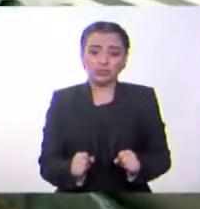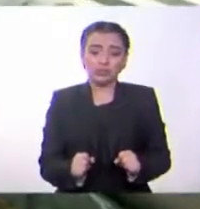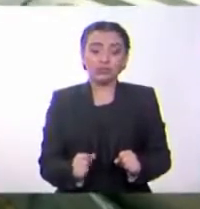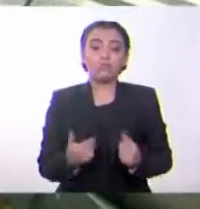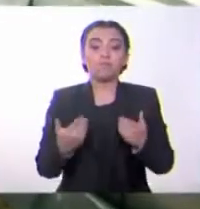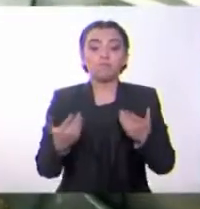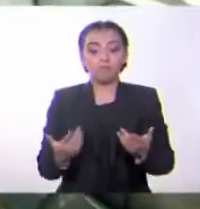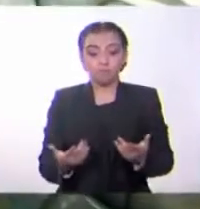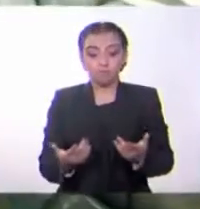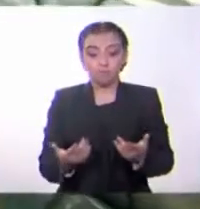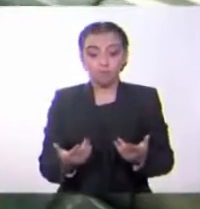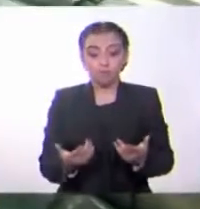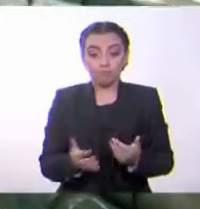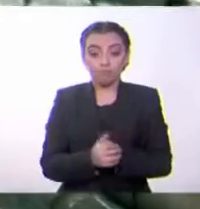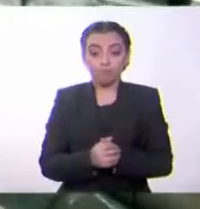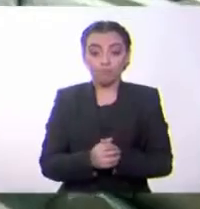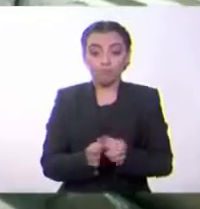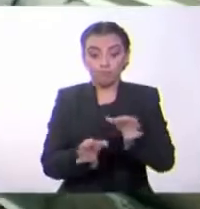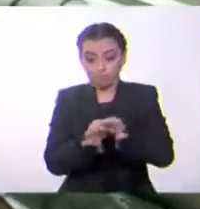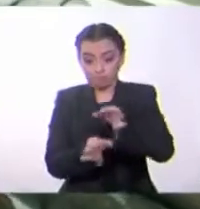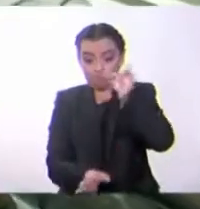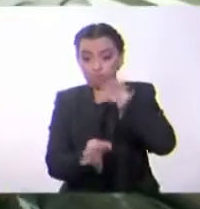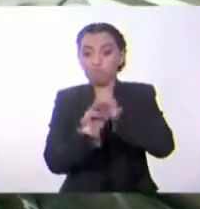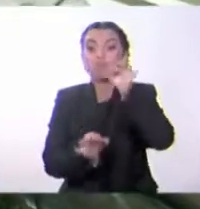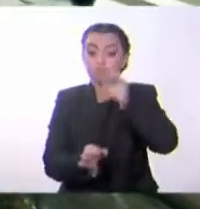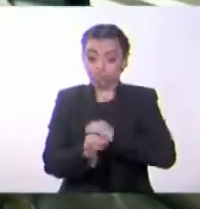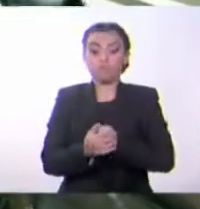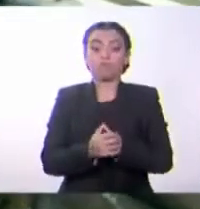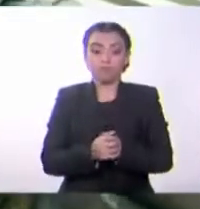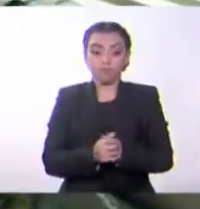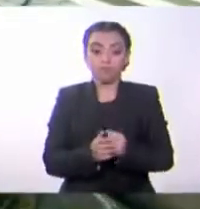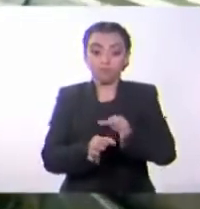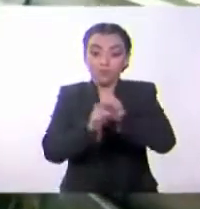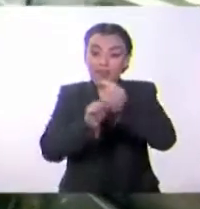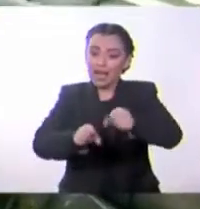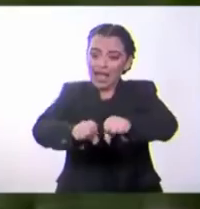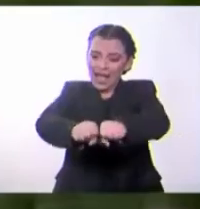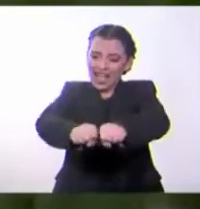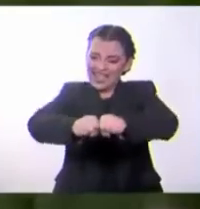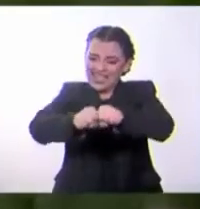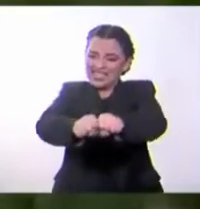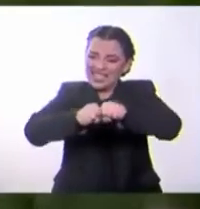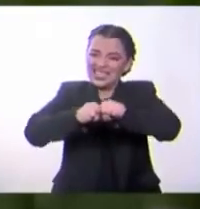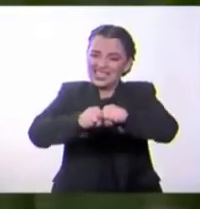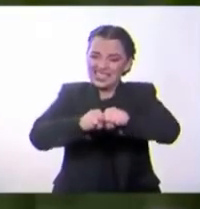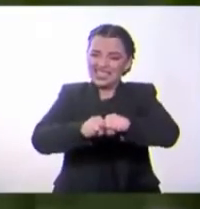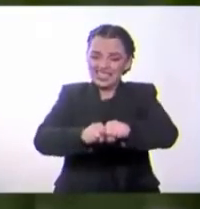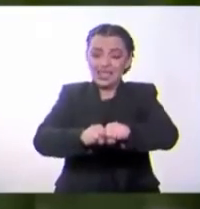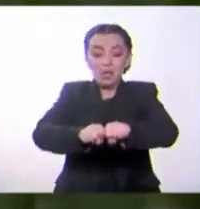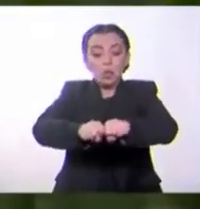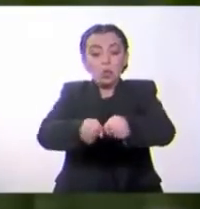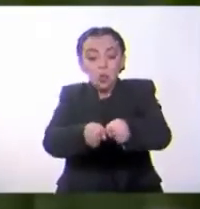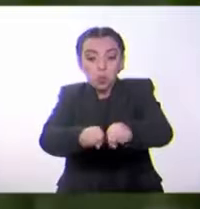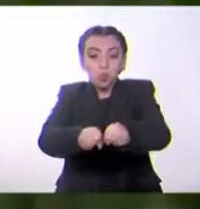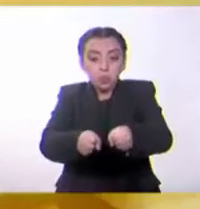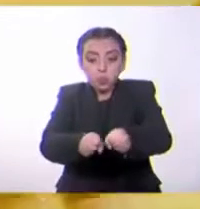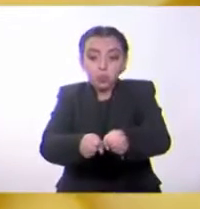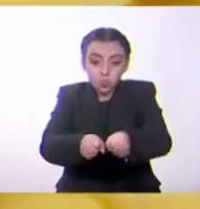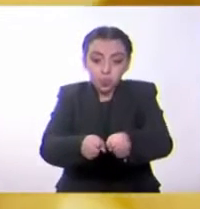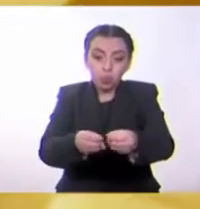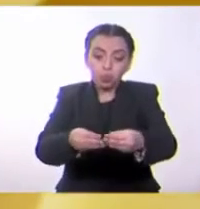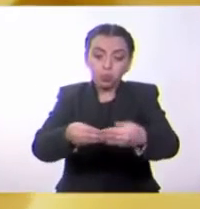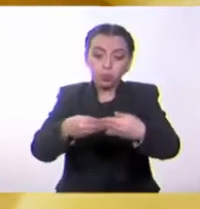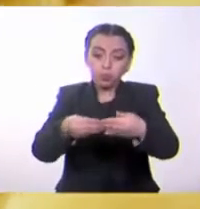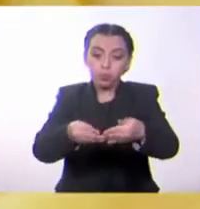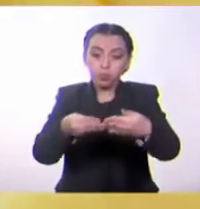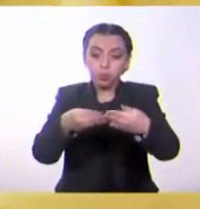Todavía nos queda otro superpoder, la resistencia. El bambú puede ser un material muy suave y a la vez muy fuerte. Los